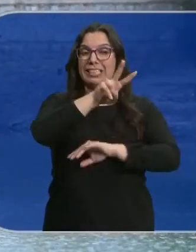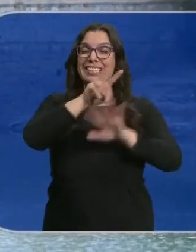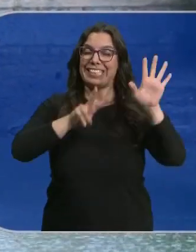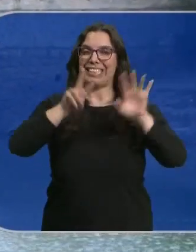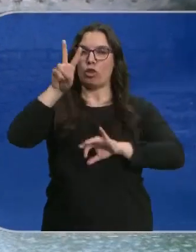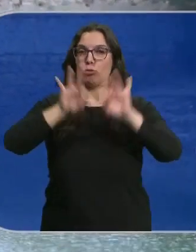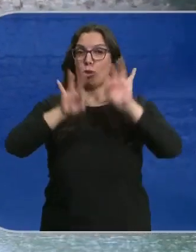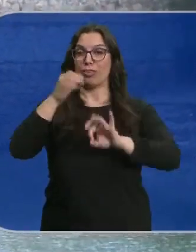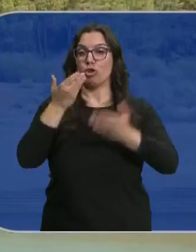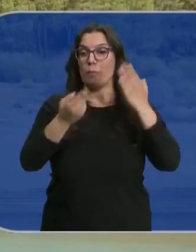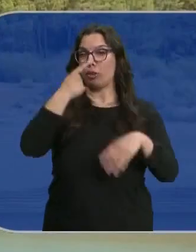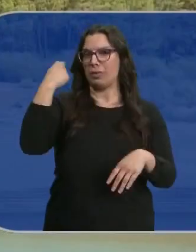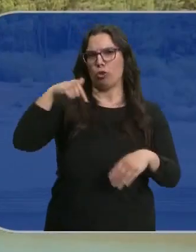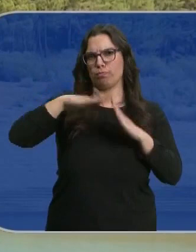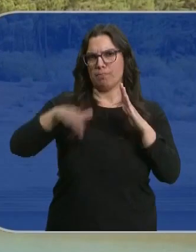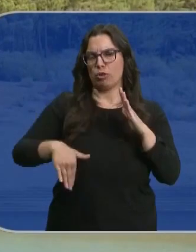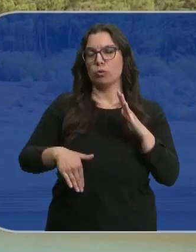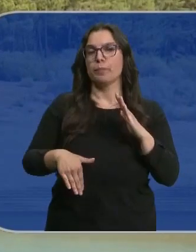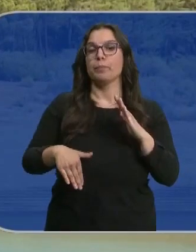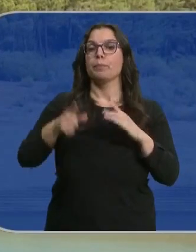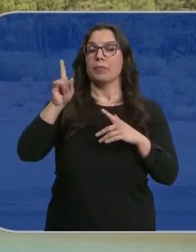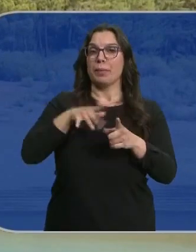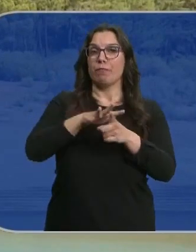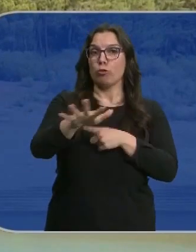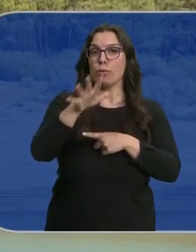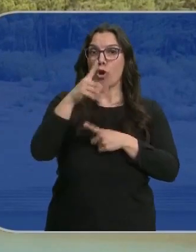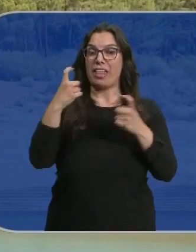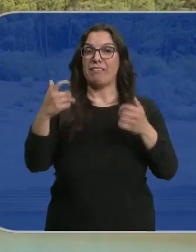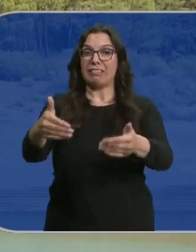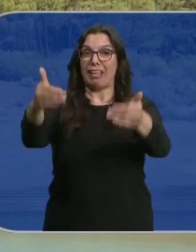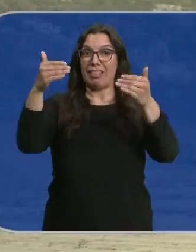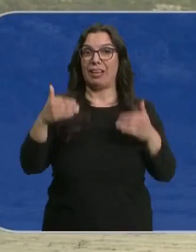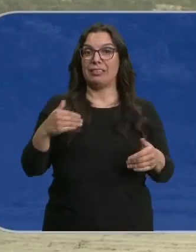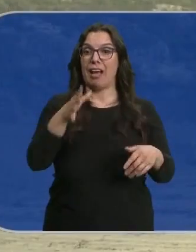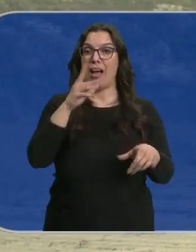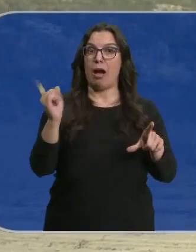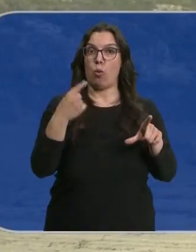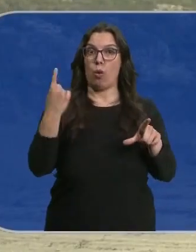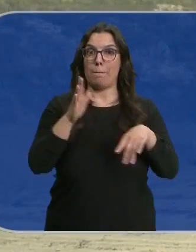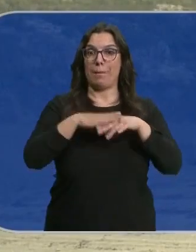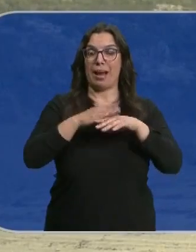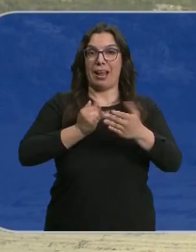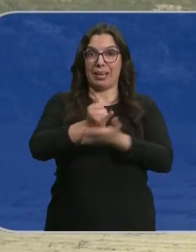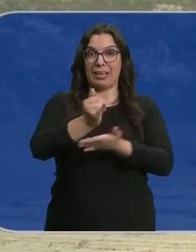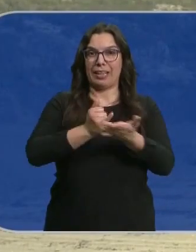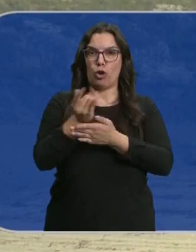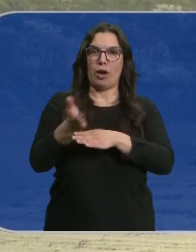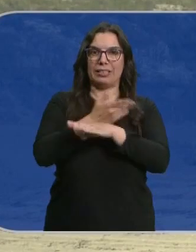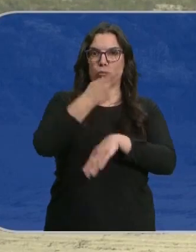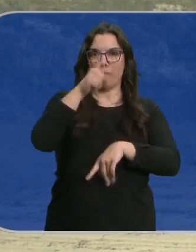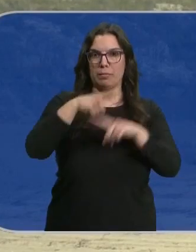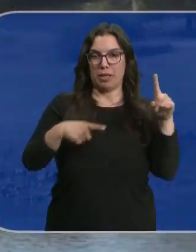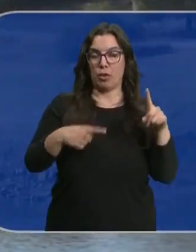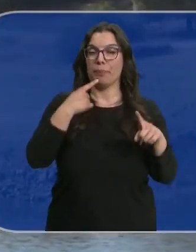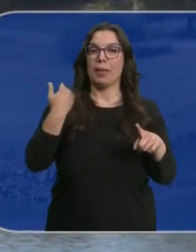muy por debajo del año pasado. A ello contribuye también la necesidad de adelantar la campaña de riego en un mes y medio. La CHD ha activado la pre